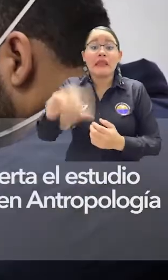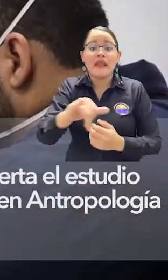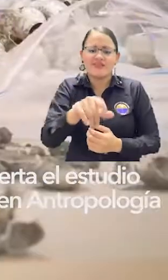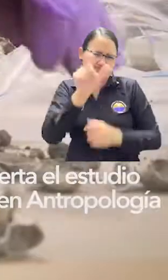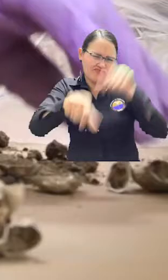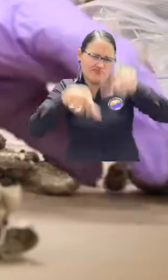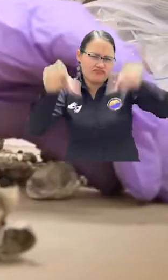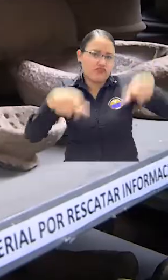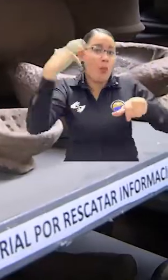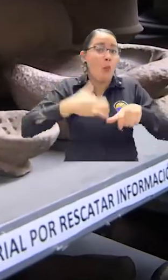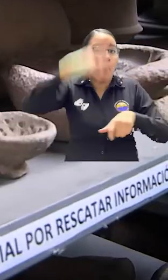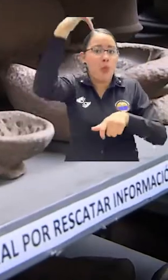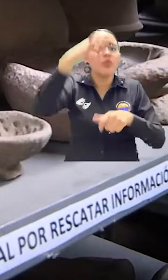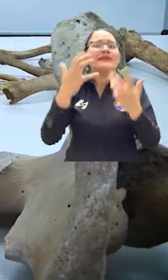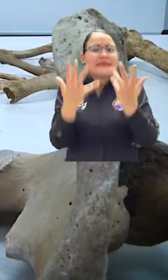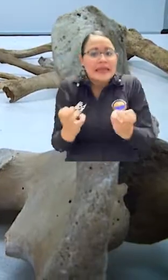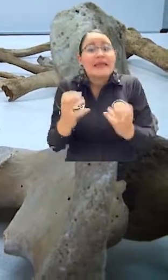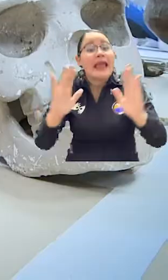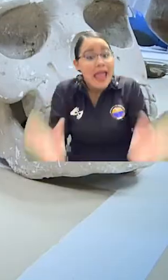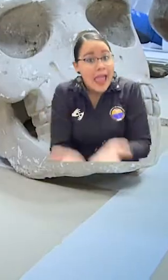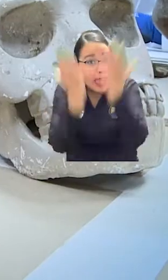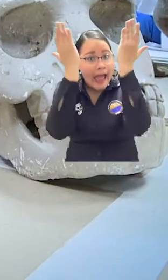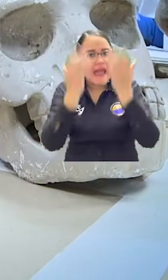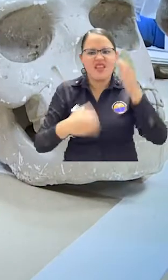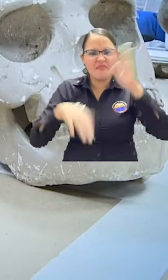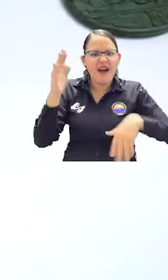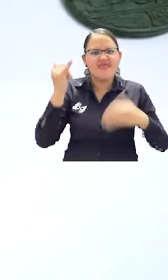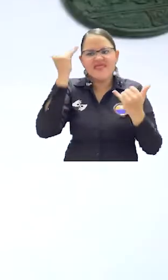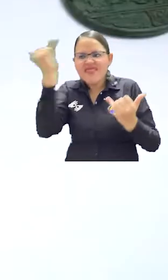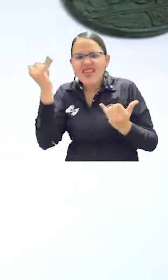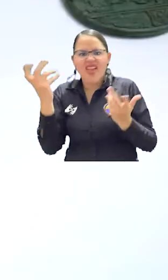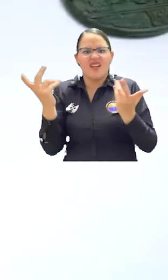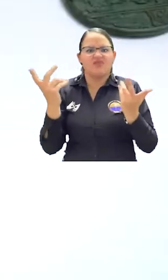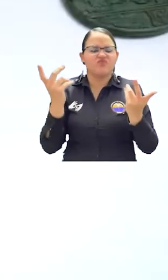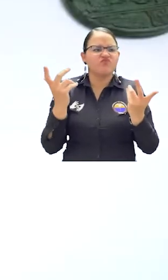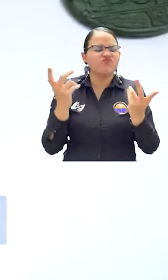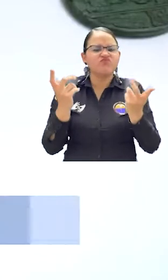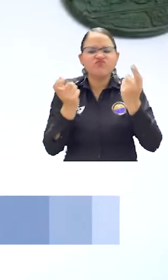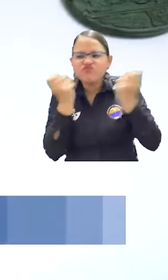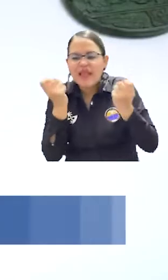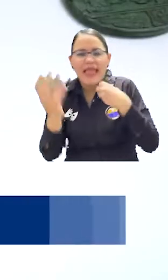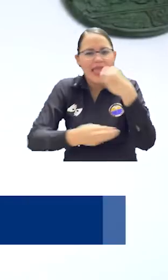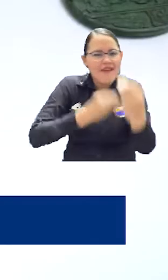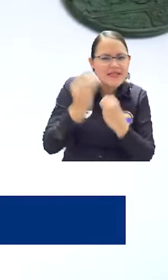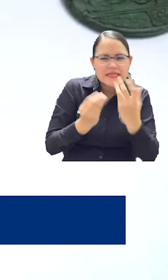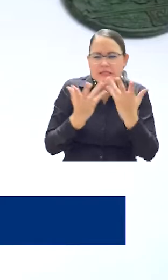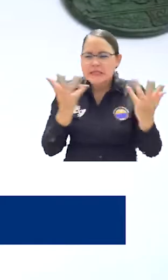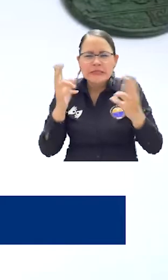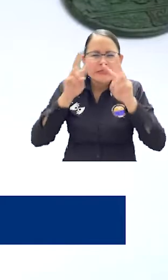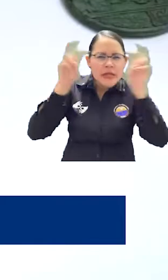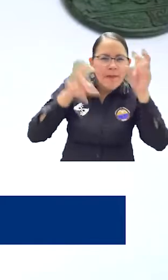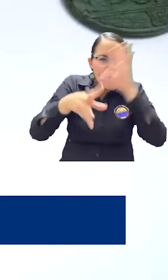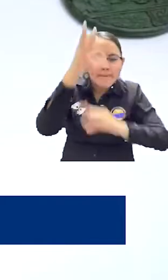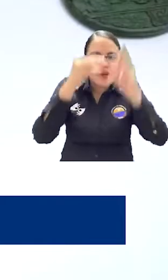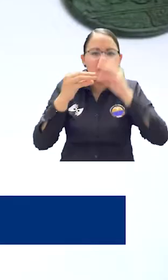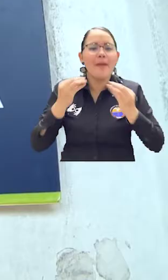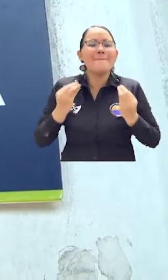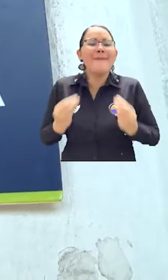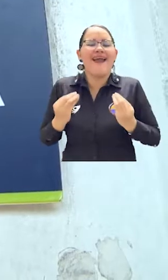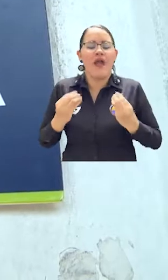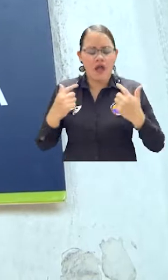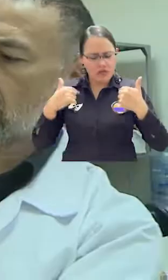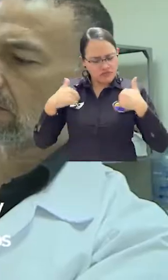Básicamente lo que queremos es ofrecer a los profesionales que la cursen un conjunto de herramientas teóricas,